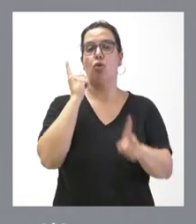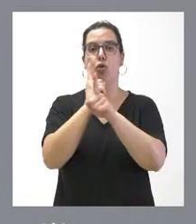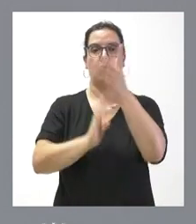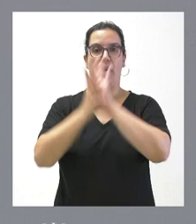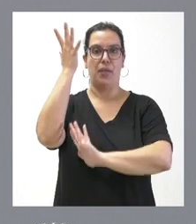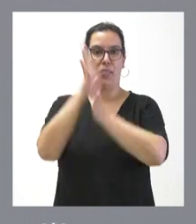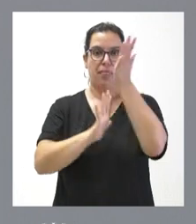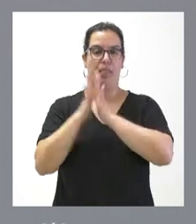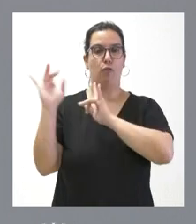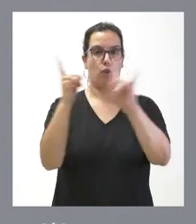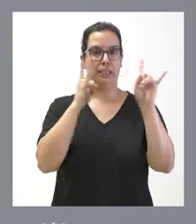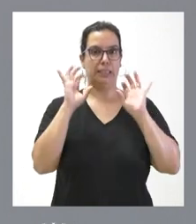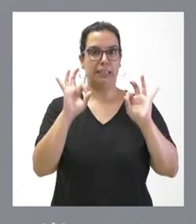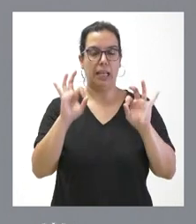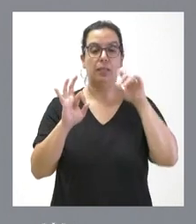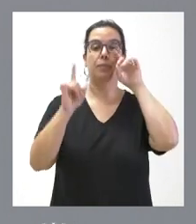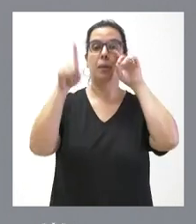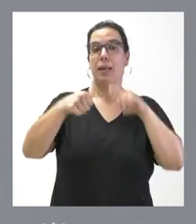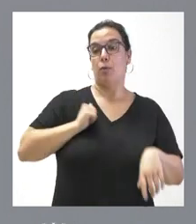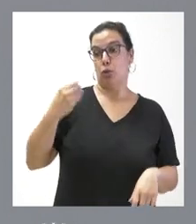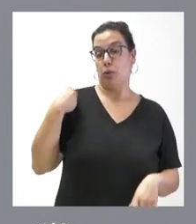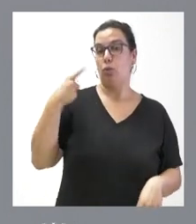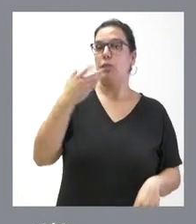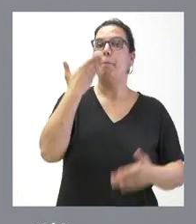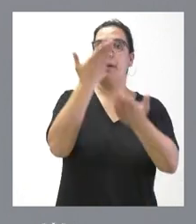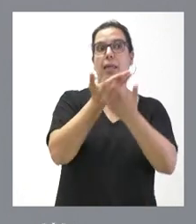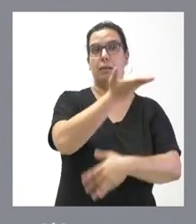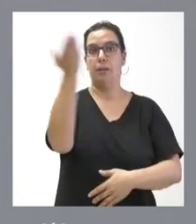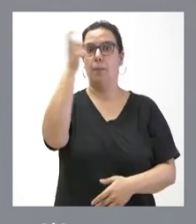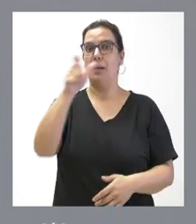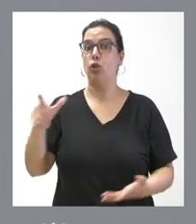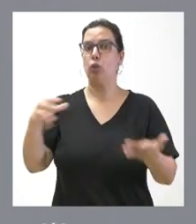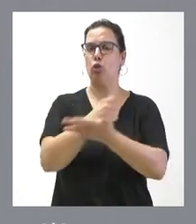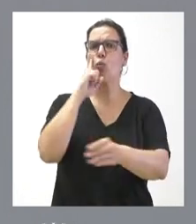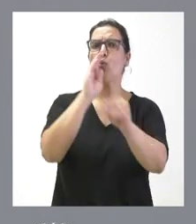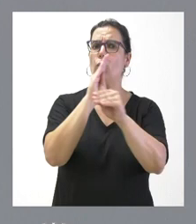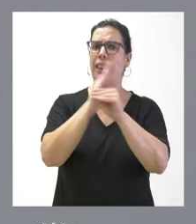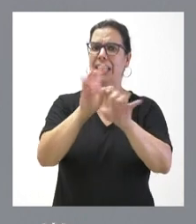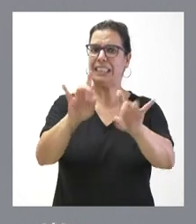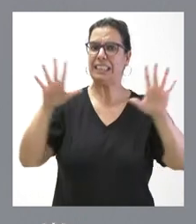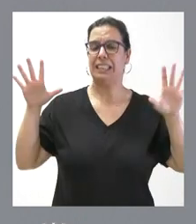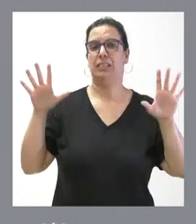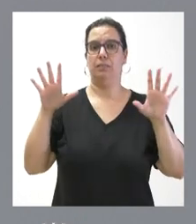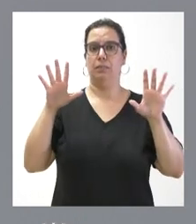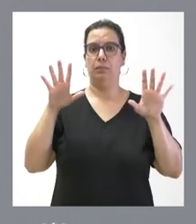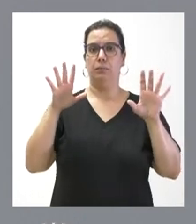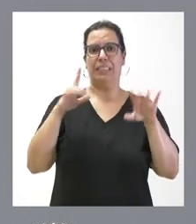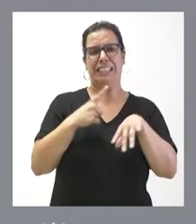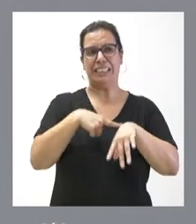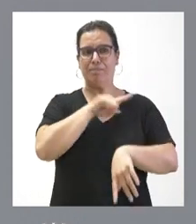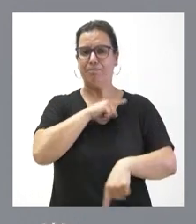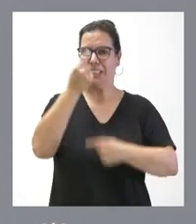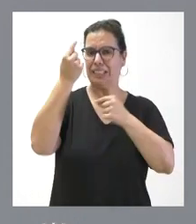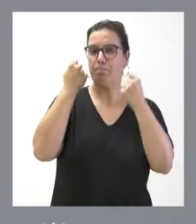incendios forestales. Aprovecho también su pregunta para hacer un llamamiento al conjunto de la población para extremar el cuidado y la prudencia